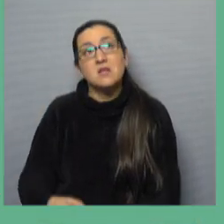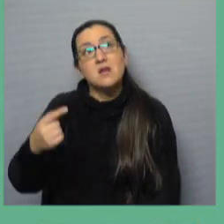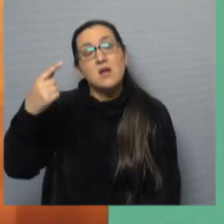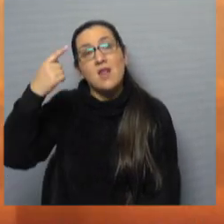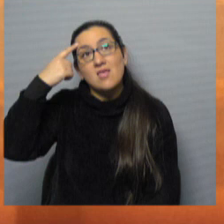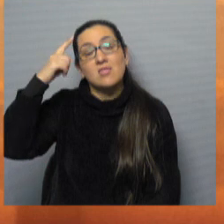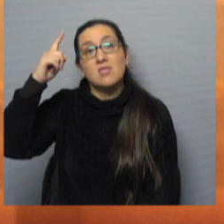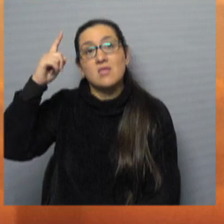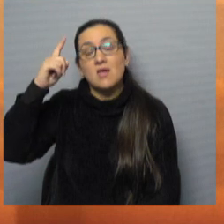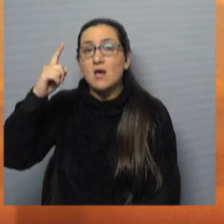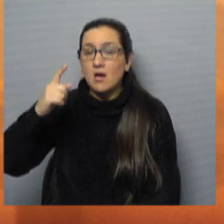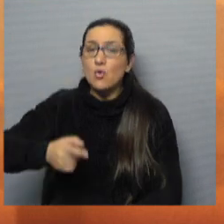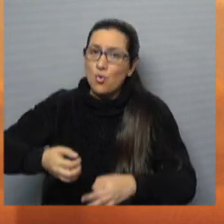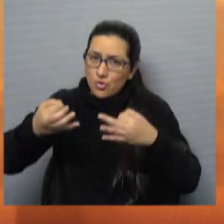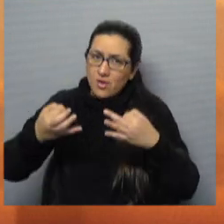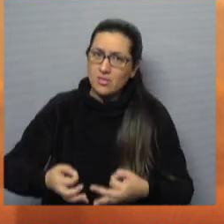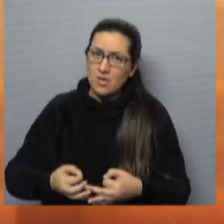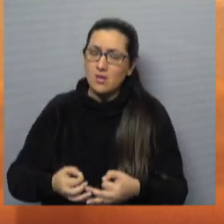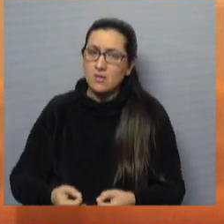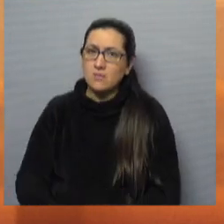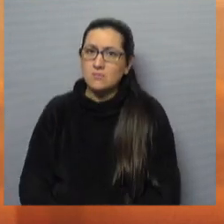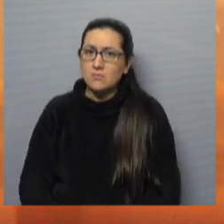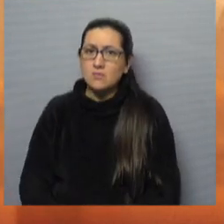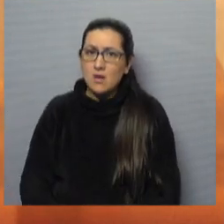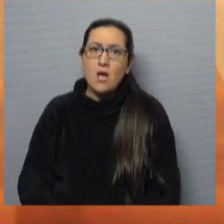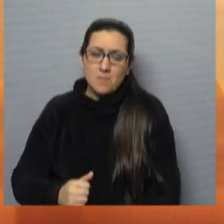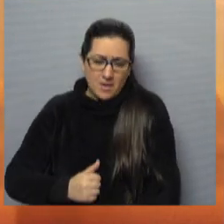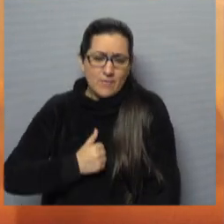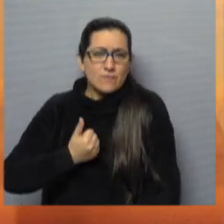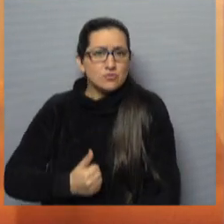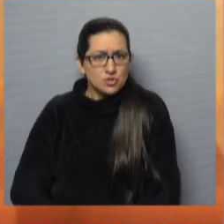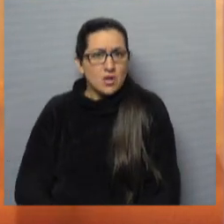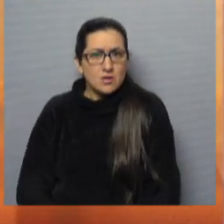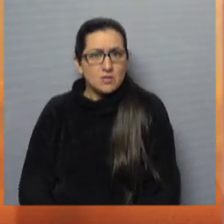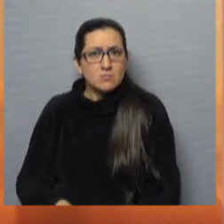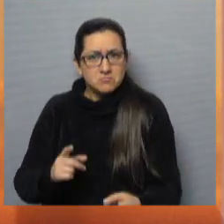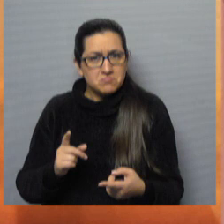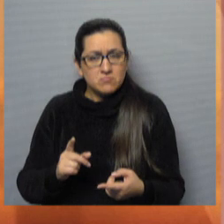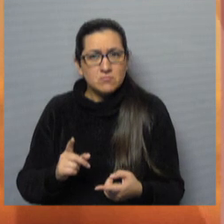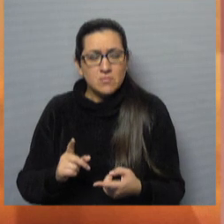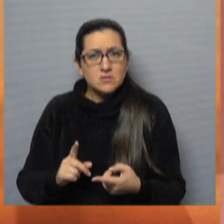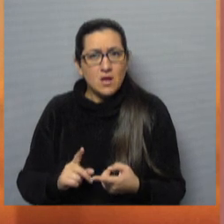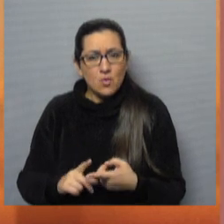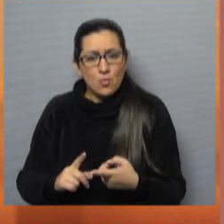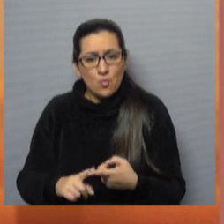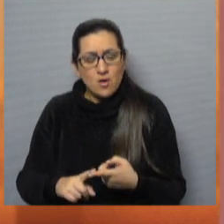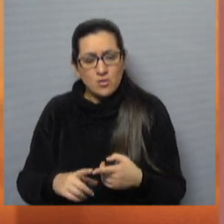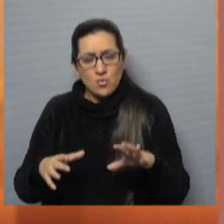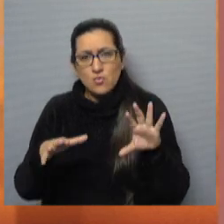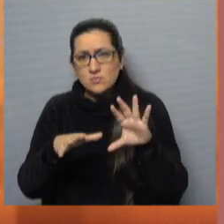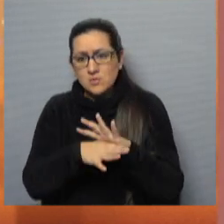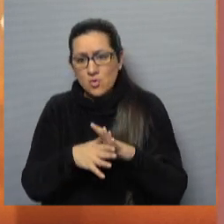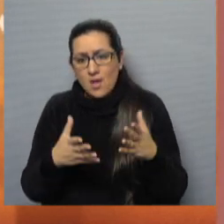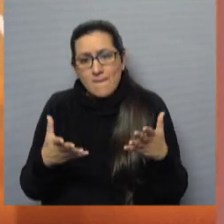correcta, más provechosa, más acorde al presente y al